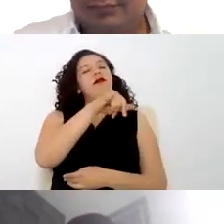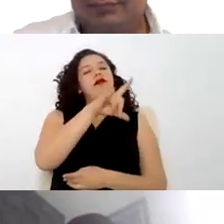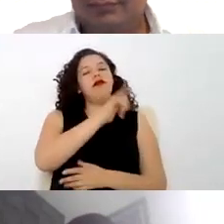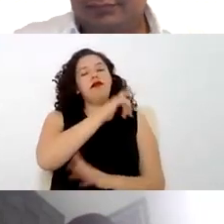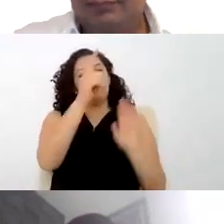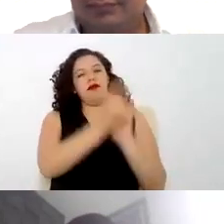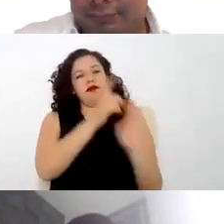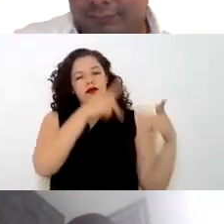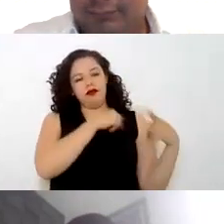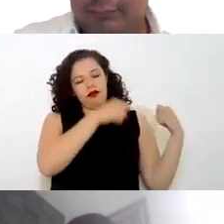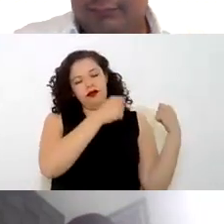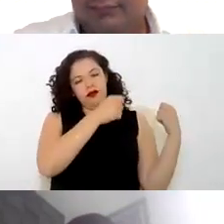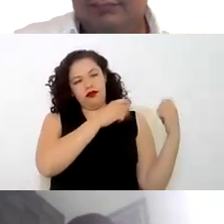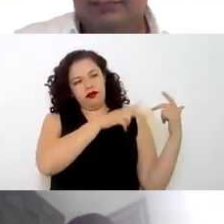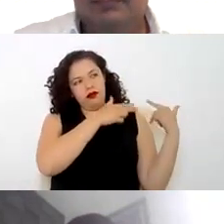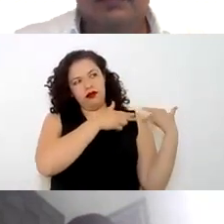Ciudad de México.